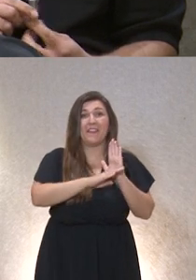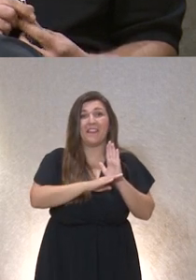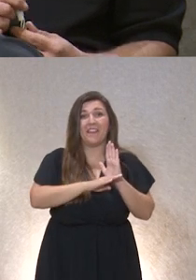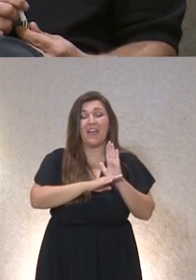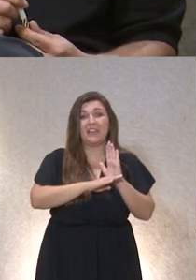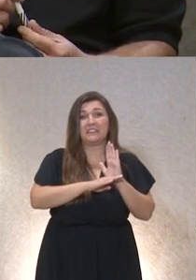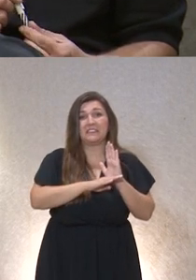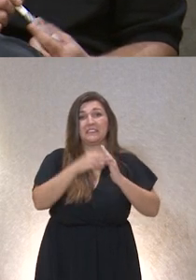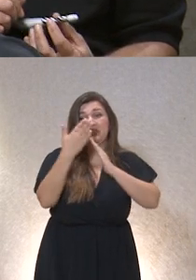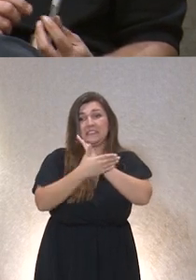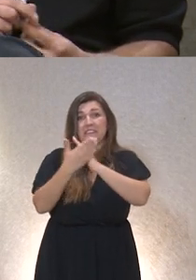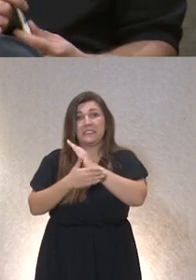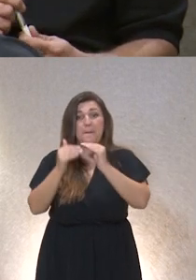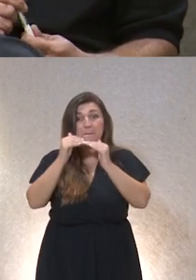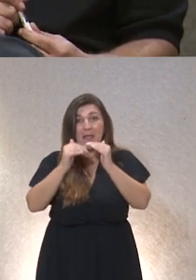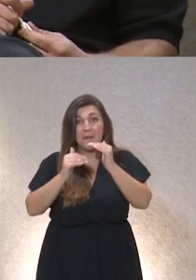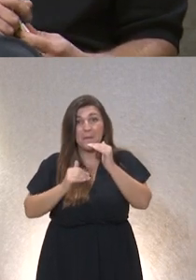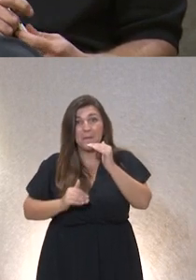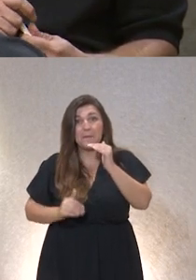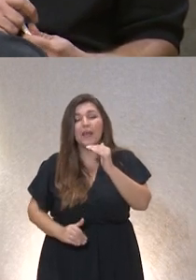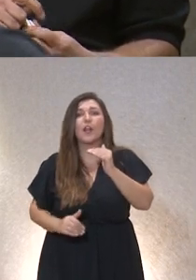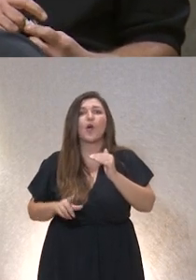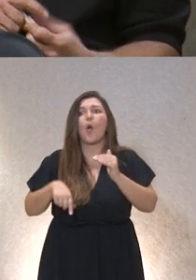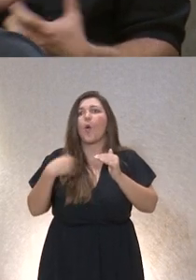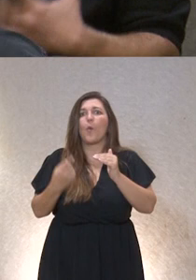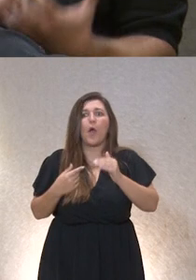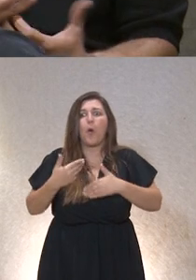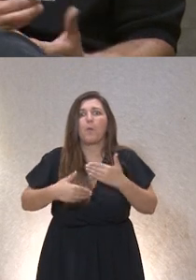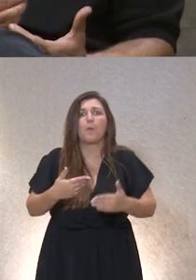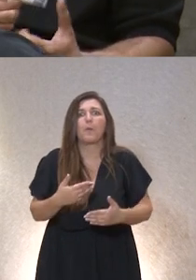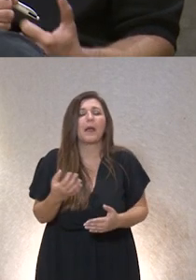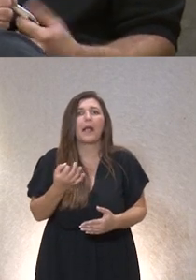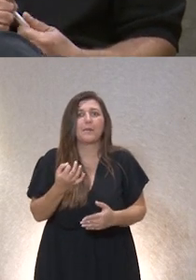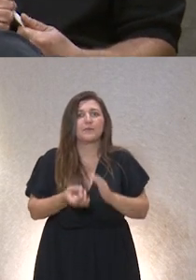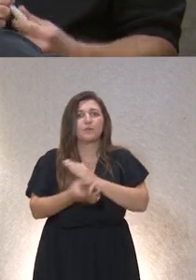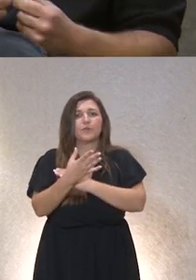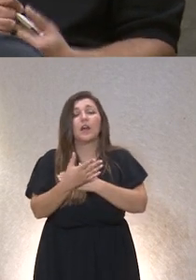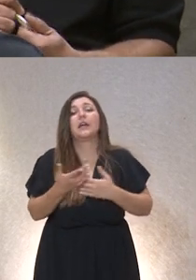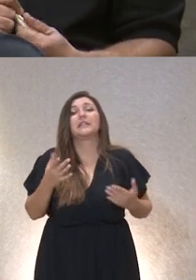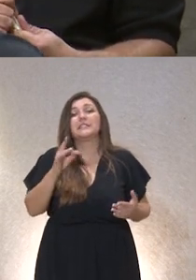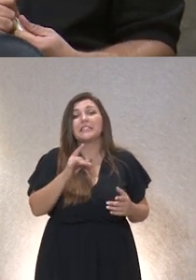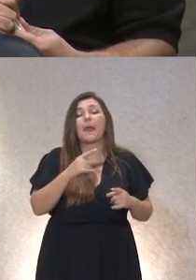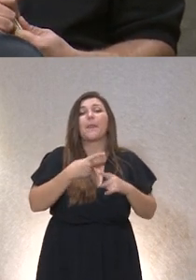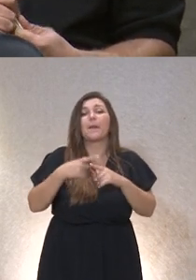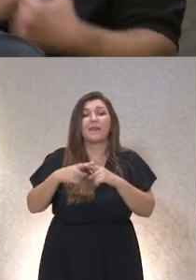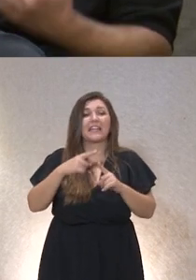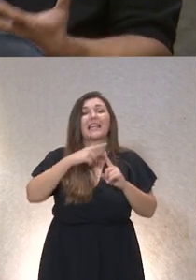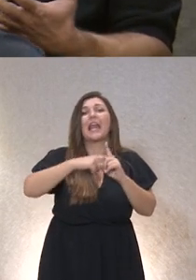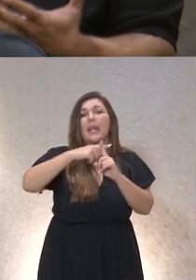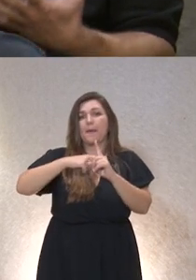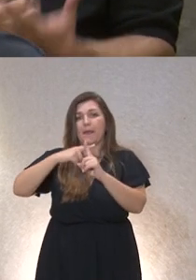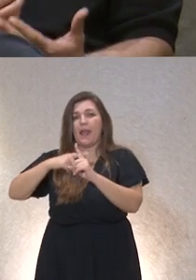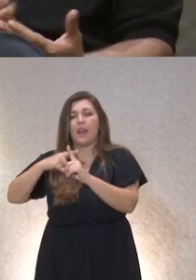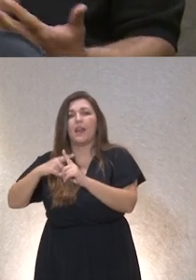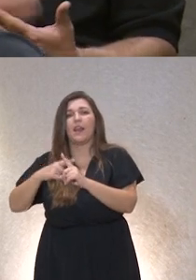personas a las que se presta apoyo ¿qué empieza a pasar? ¿cuáles son las...? pues pasan cosas a distintos niveles ¿no? en cuanto a las personas bueno